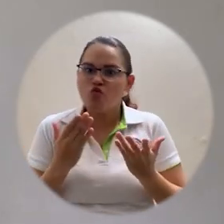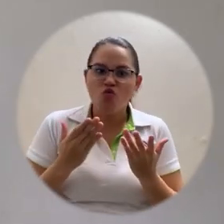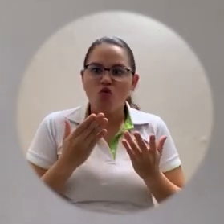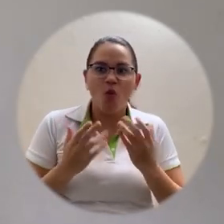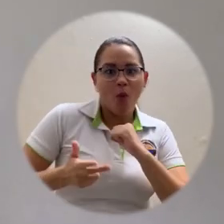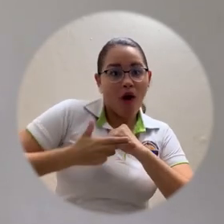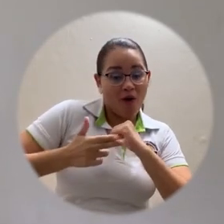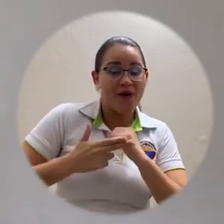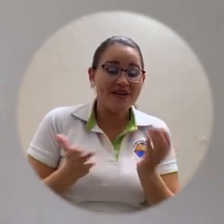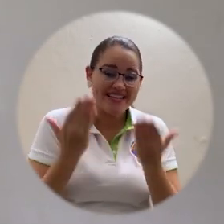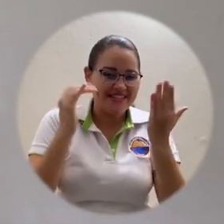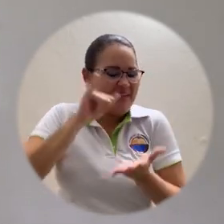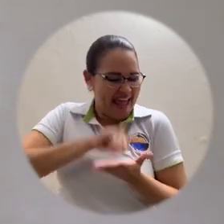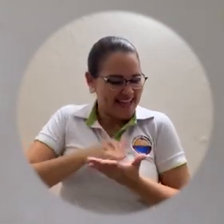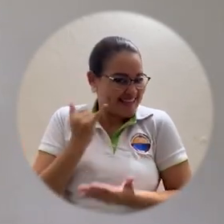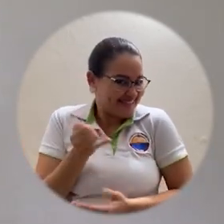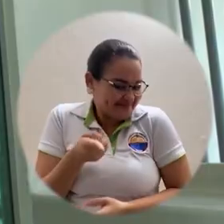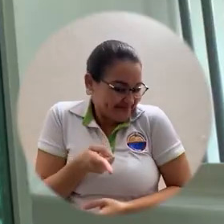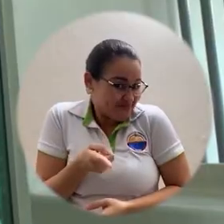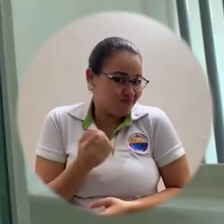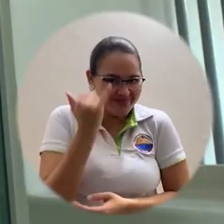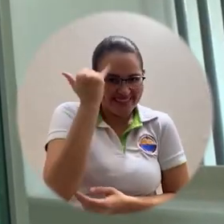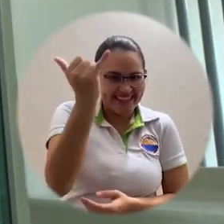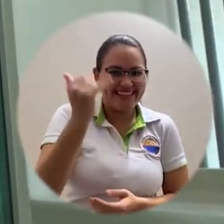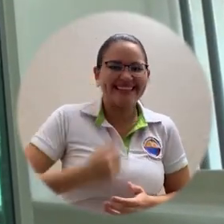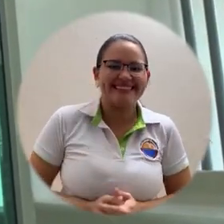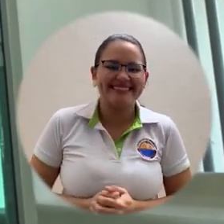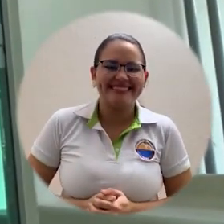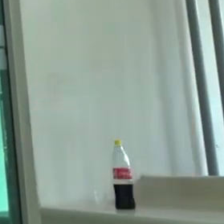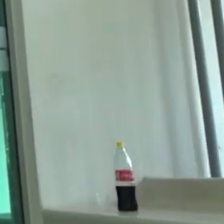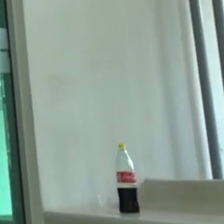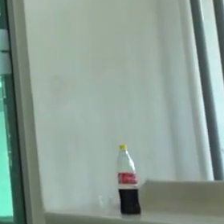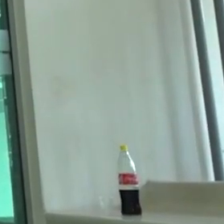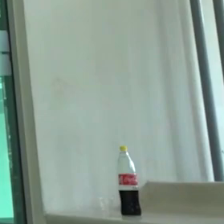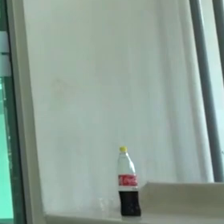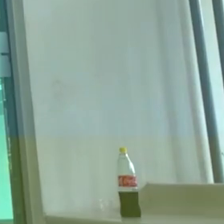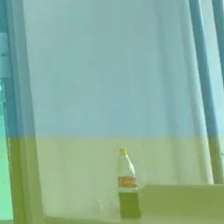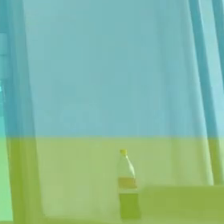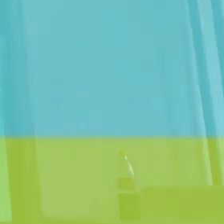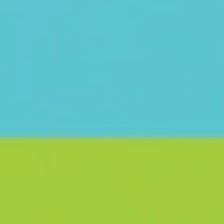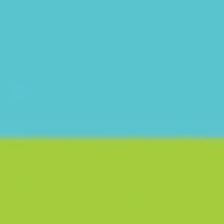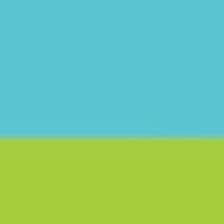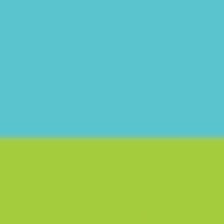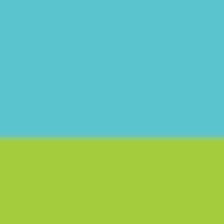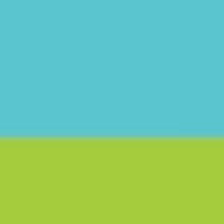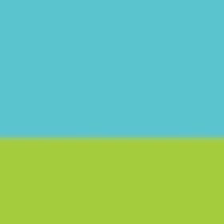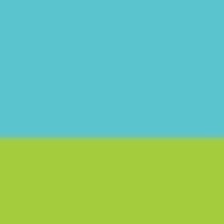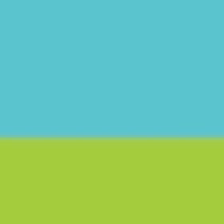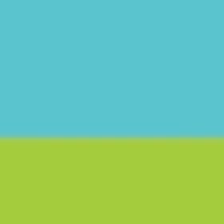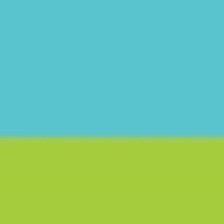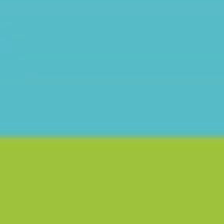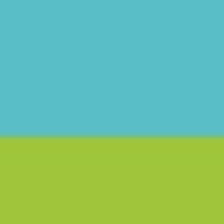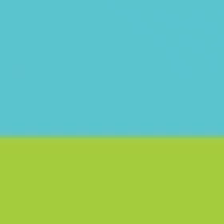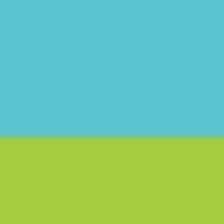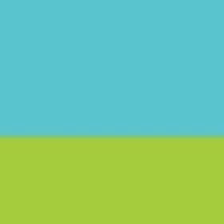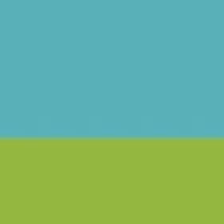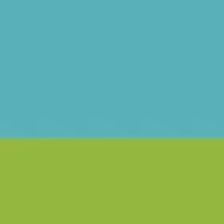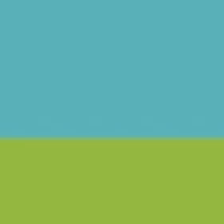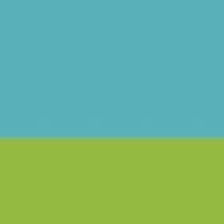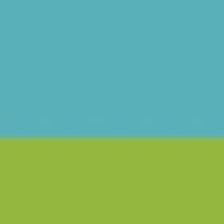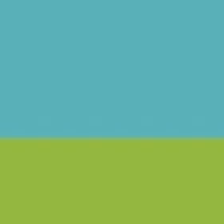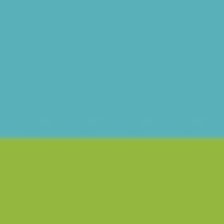finalizar ya como tal experimento. Universidad del Magdalena, más incluyente